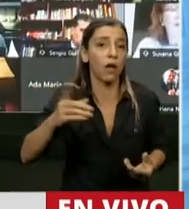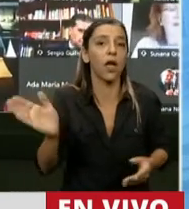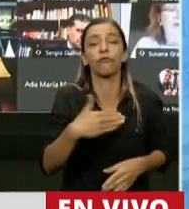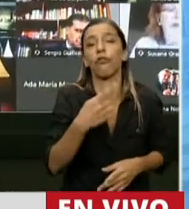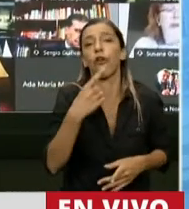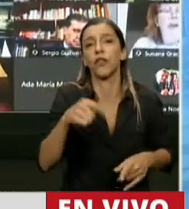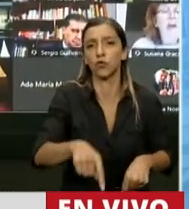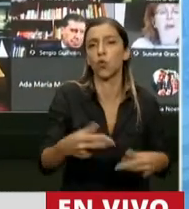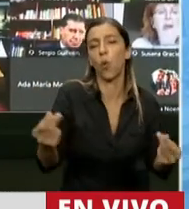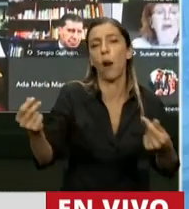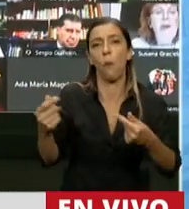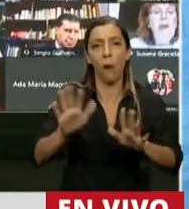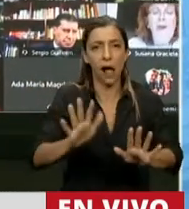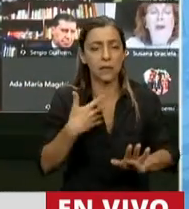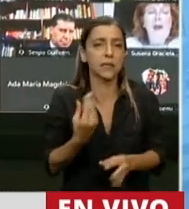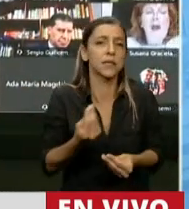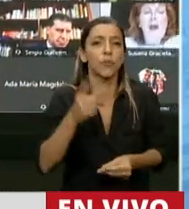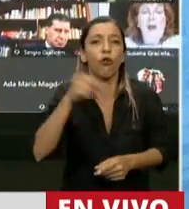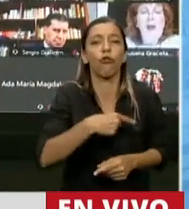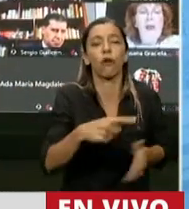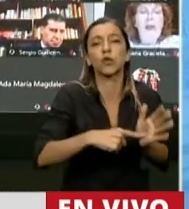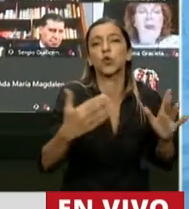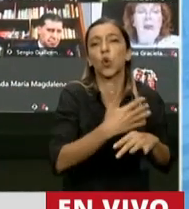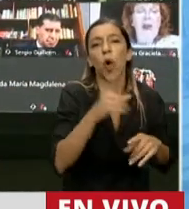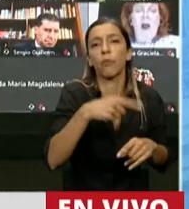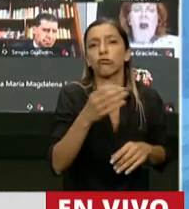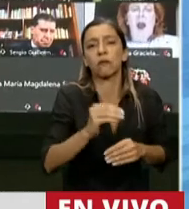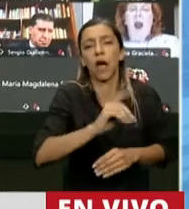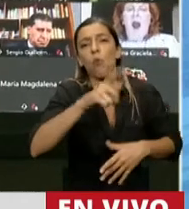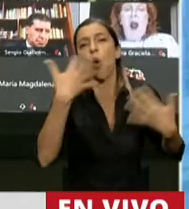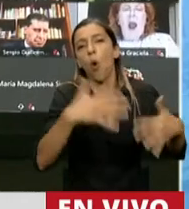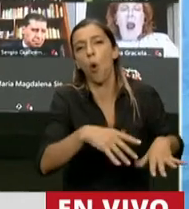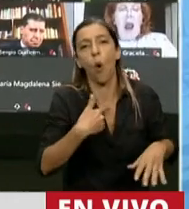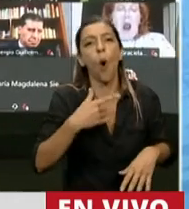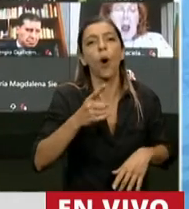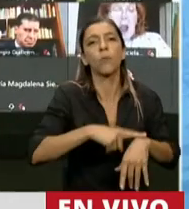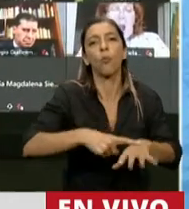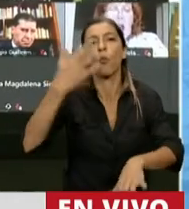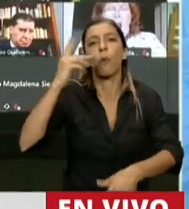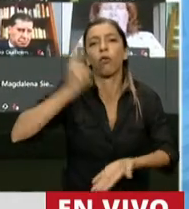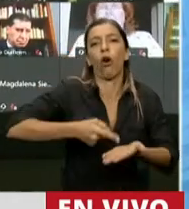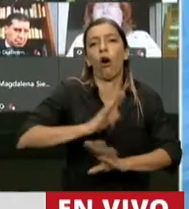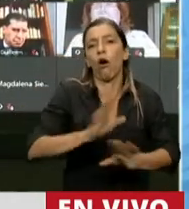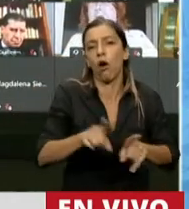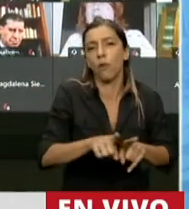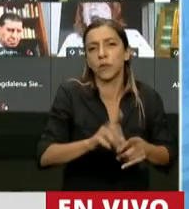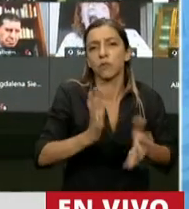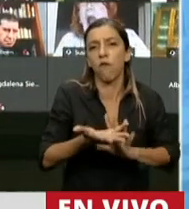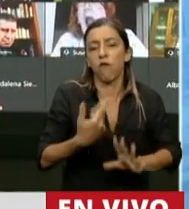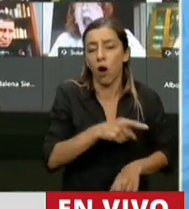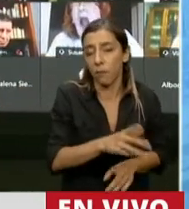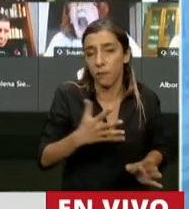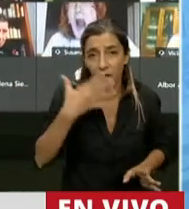válido porque el incremento del coeficiente de la ciudad de Buenos Aires fue dado unilateralmente y por decreto está